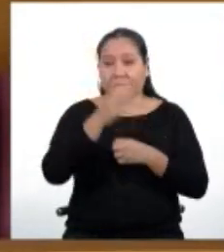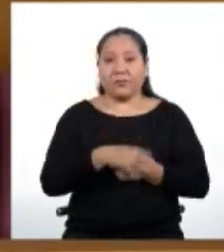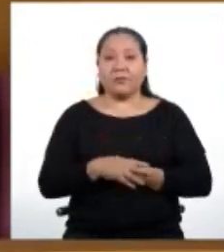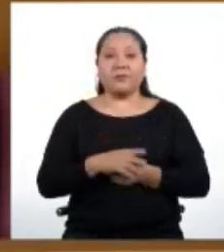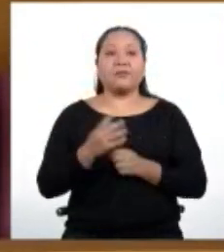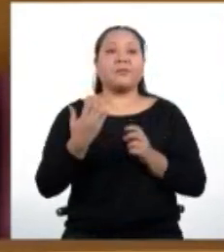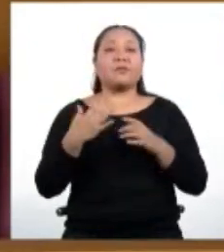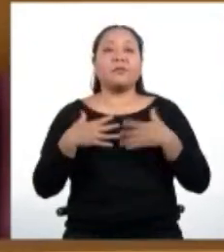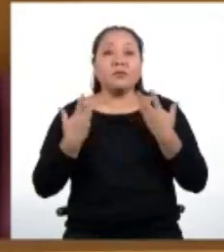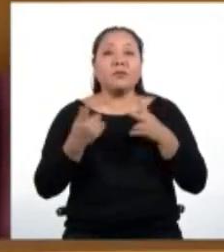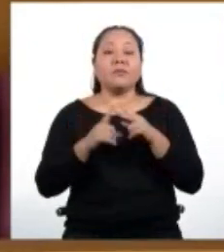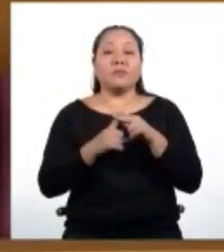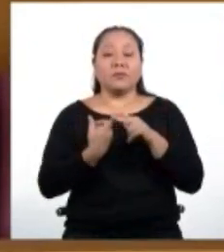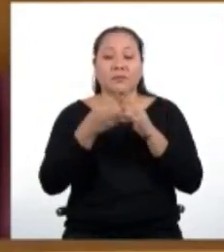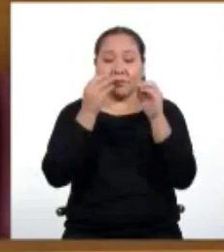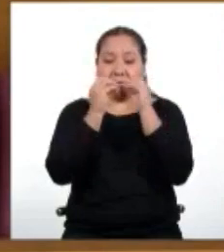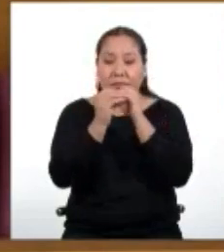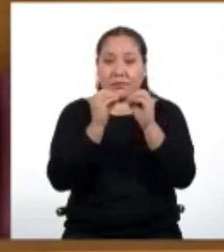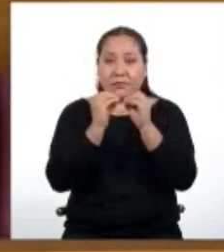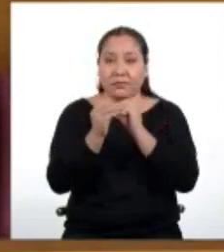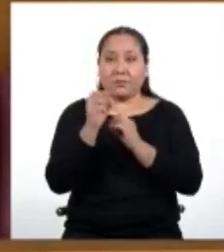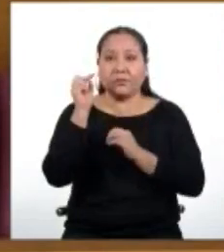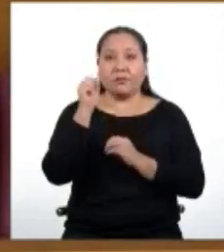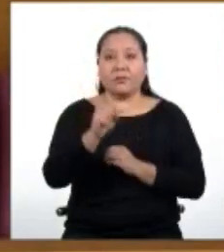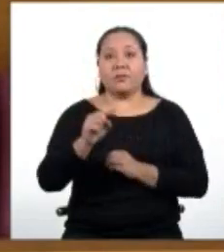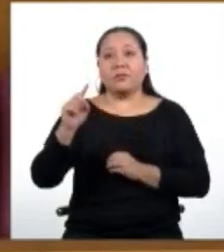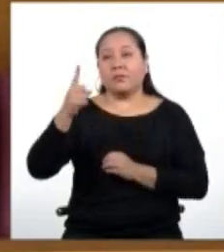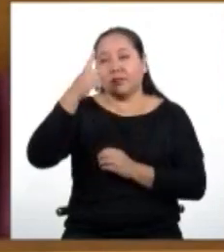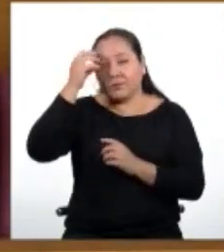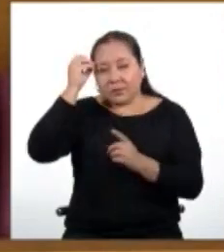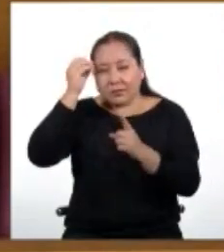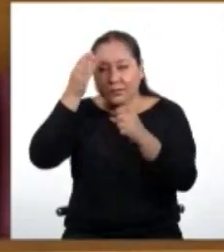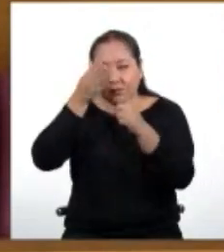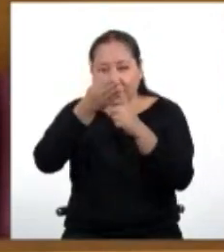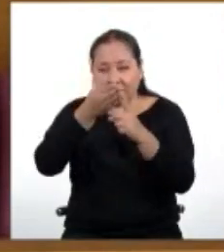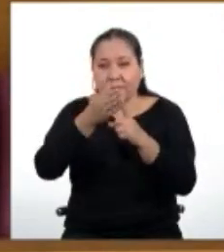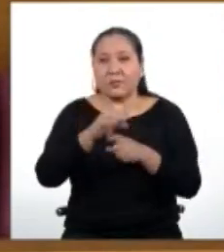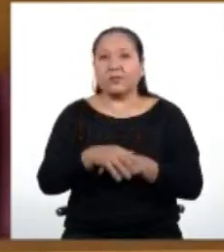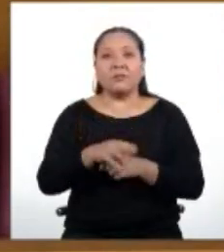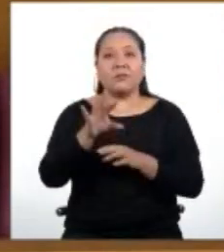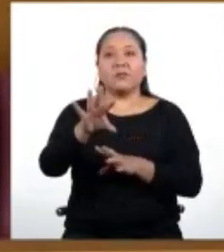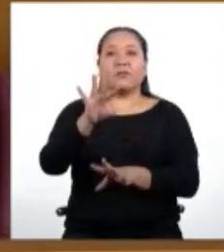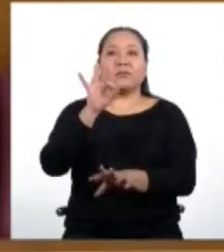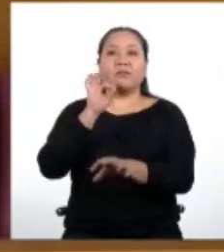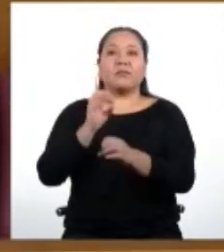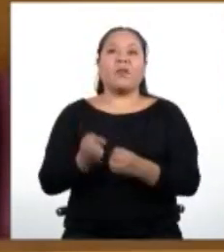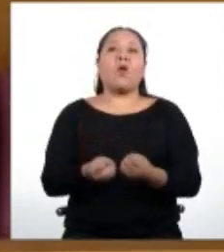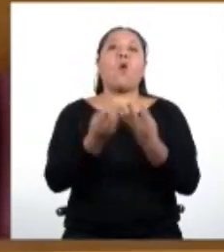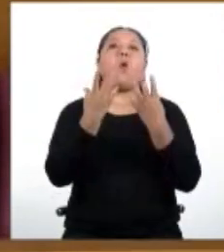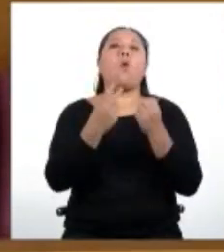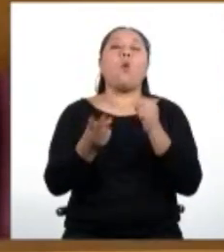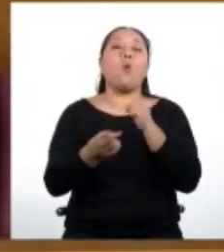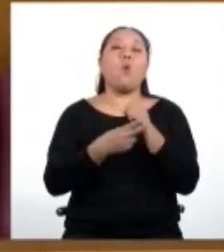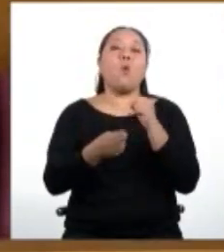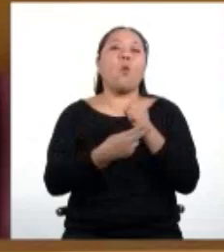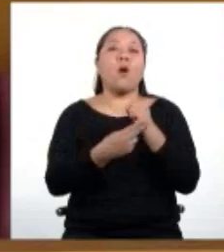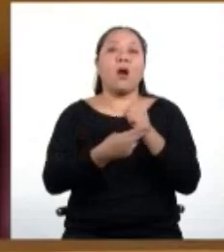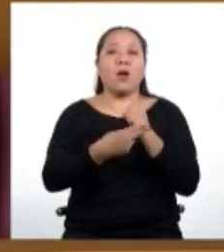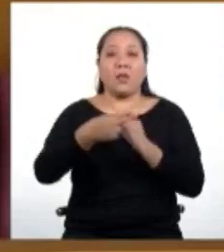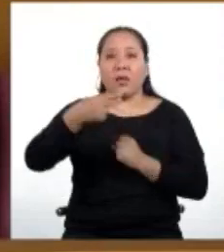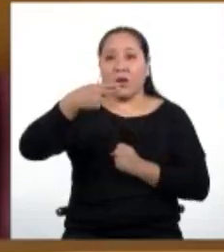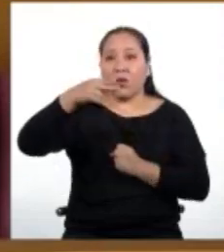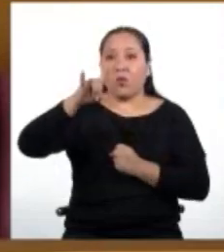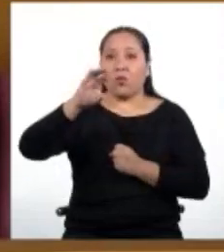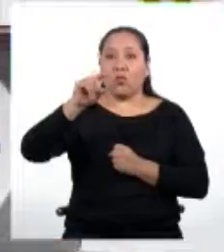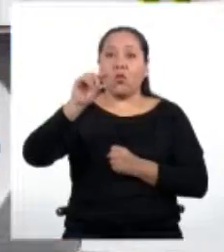empecemos a resolver. Nuestro primer reto es encontrar cuánto ahorrará Hugo el